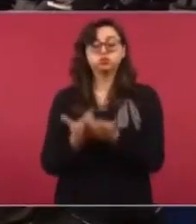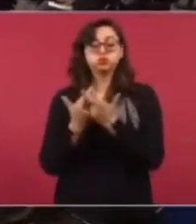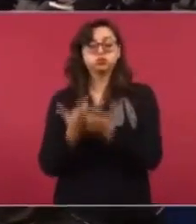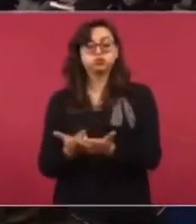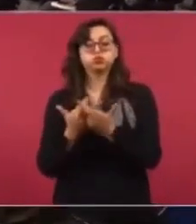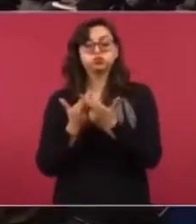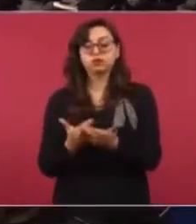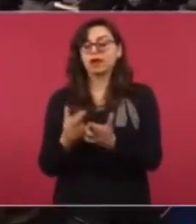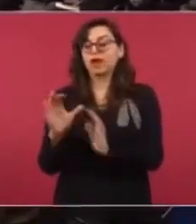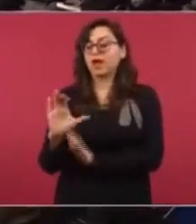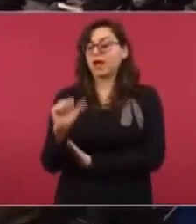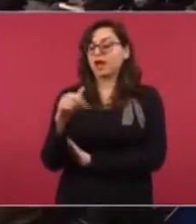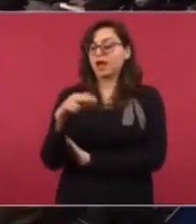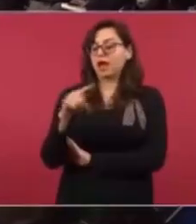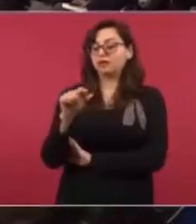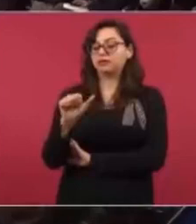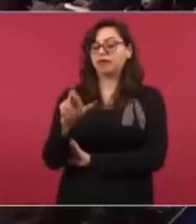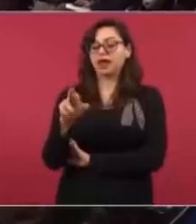Cantarell,